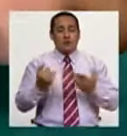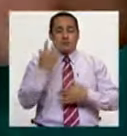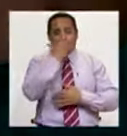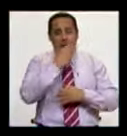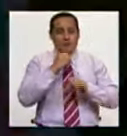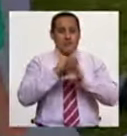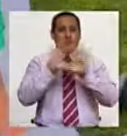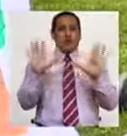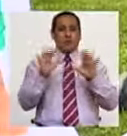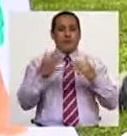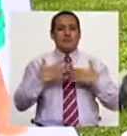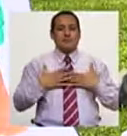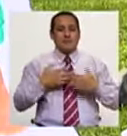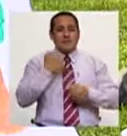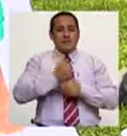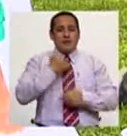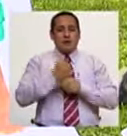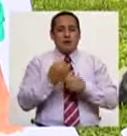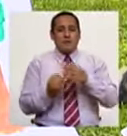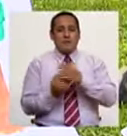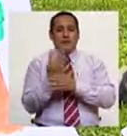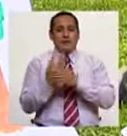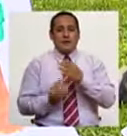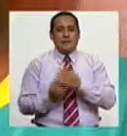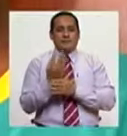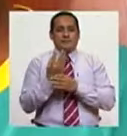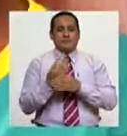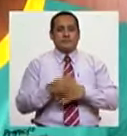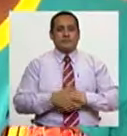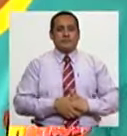maravillosas. Ese es mi trabajo sobre la primavera.